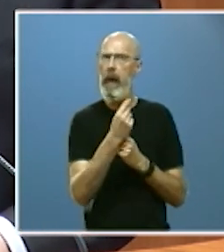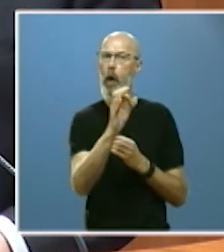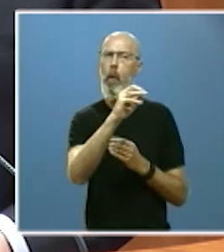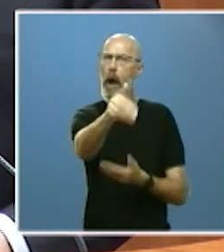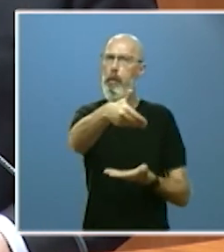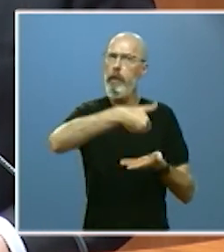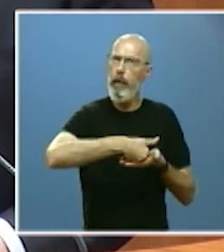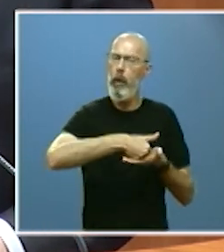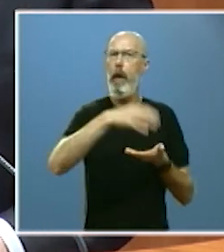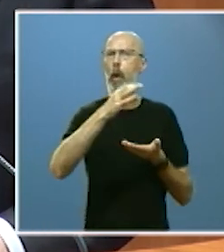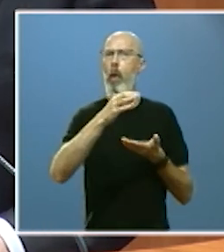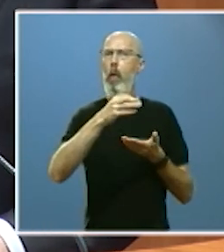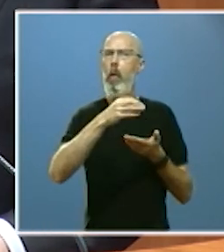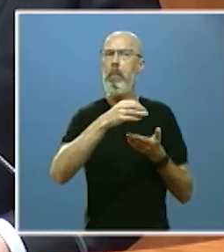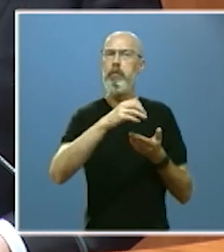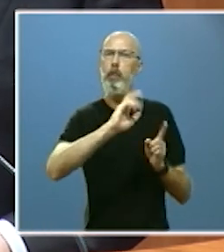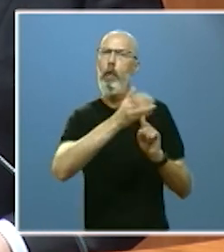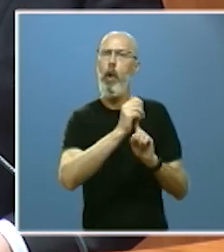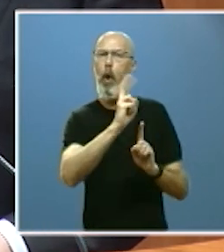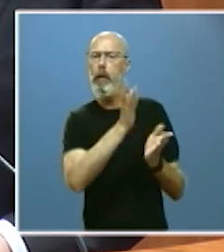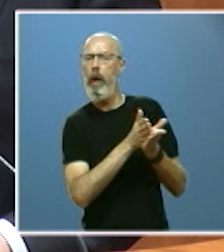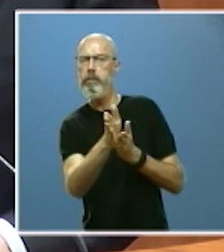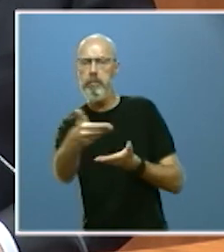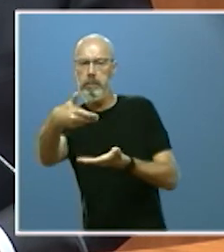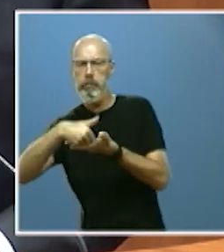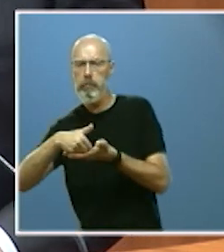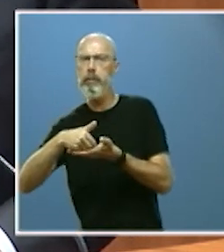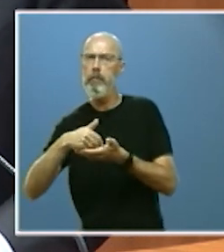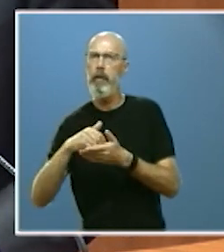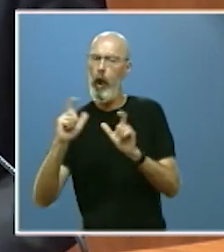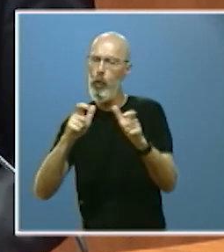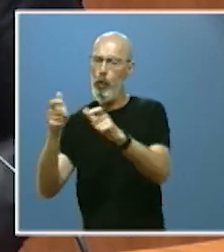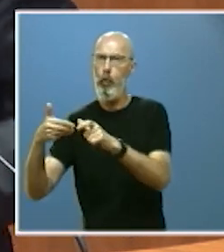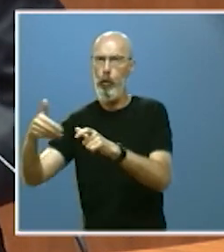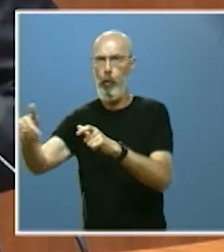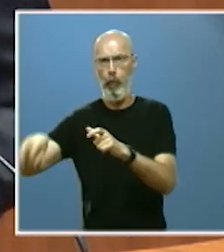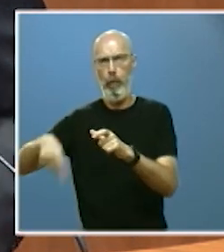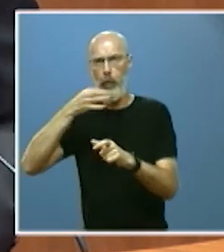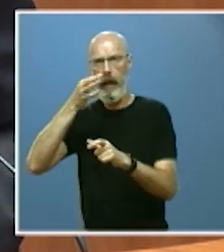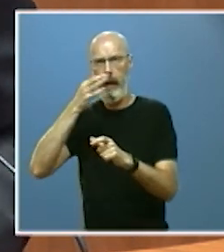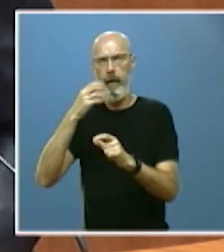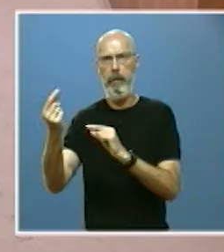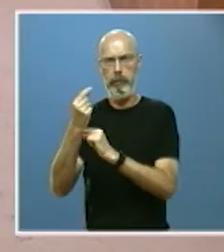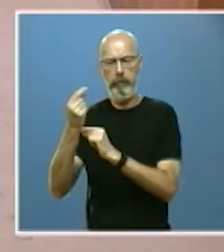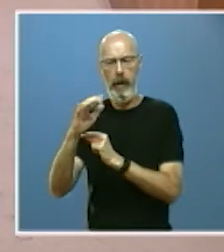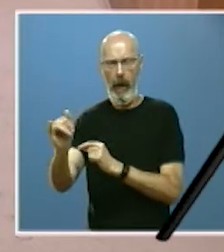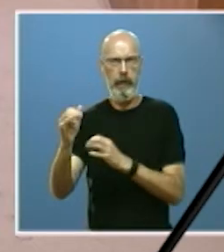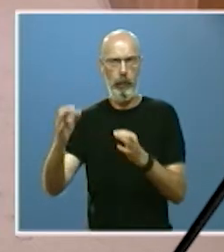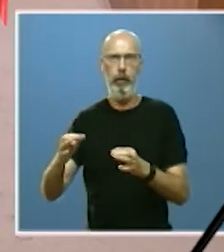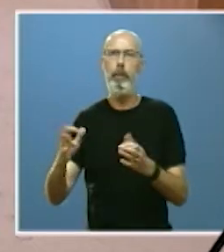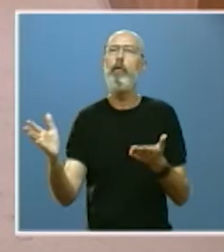alternativas que sin duda alguna los grupos van a plantear en el debate de esta tarde por todo ello muchas gracias